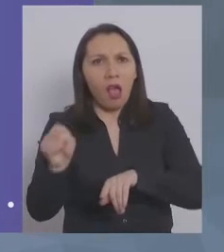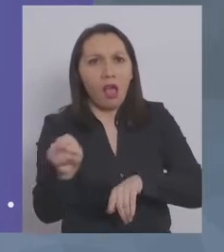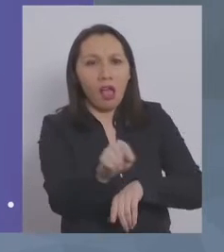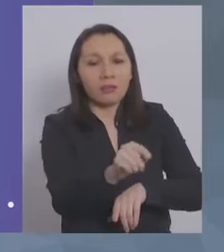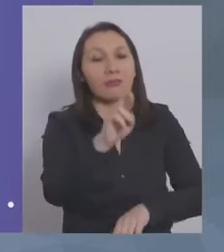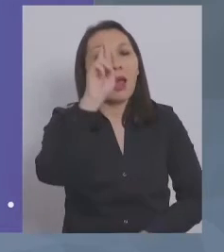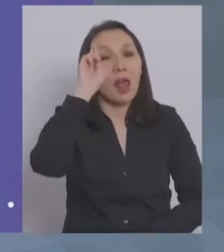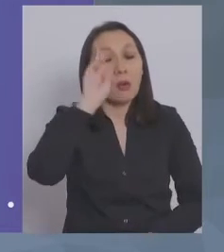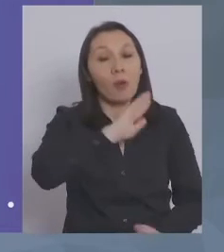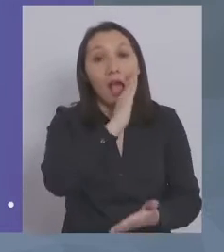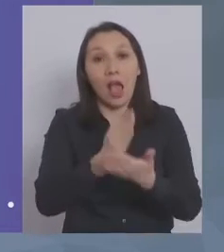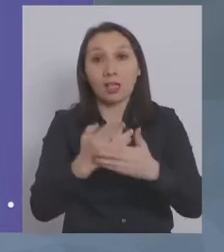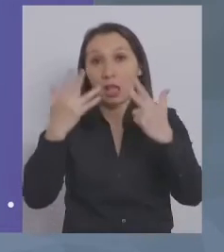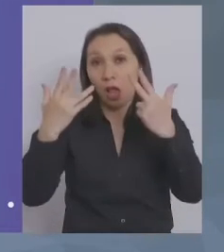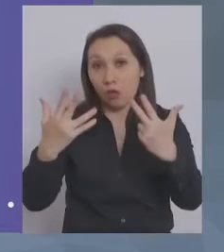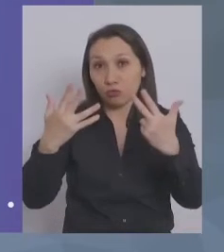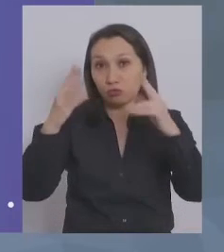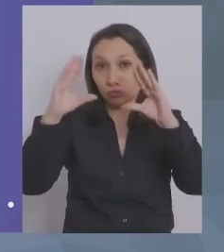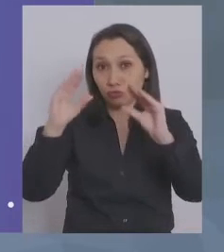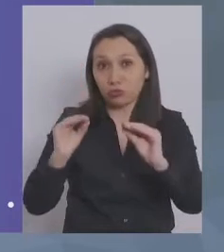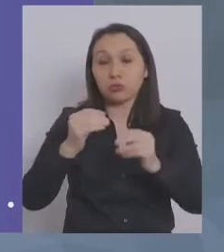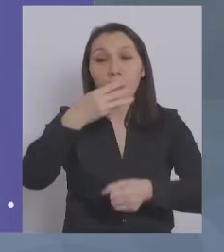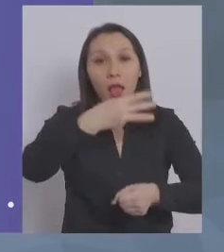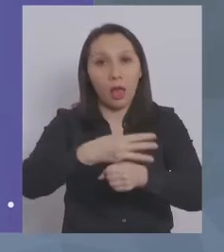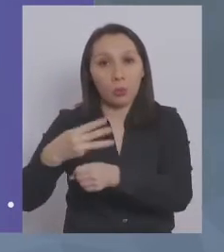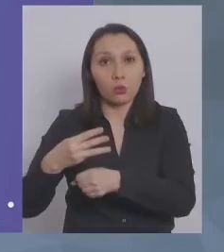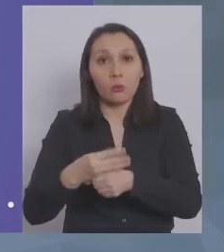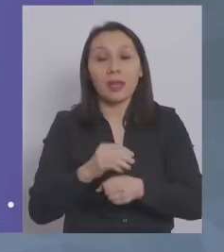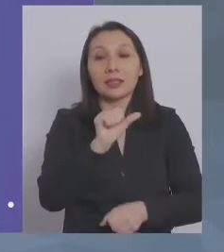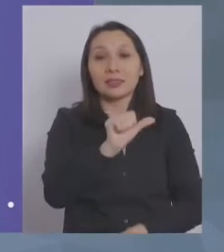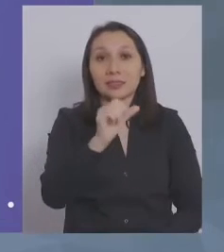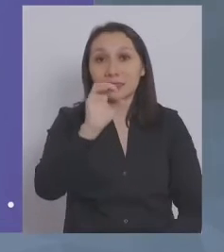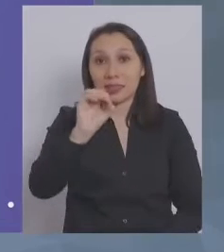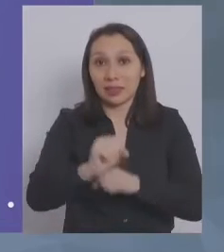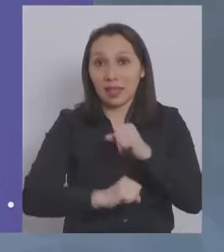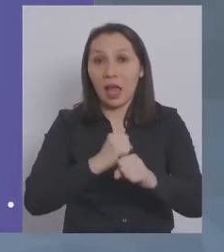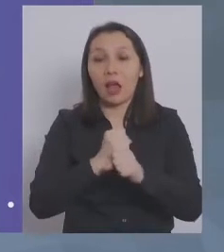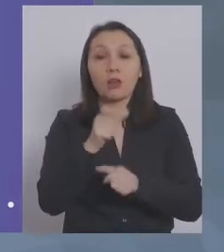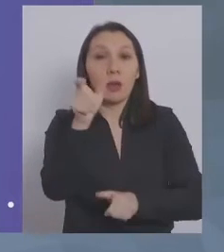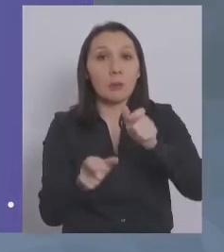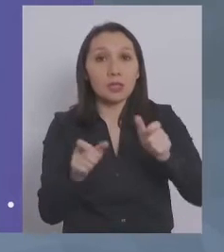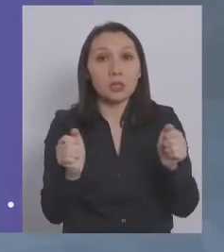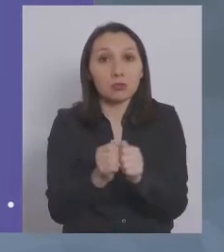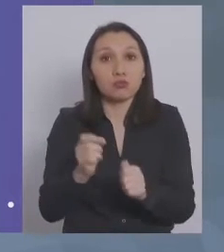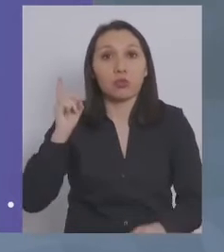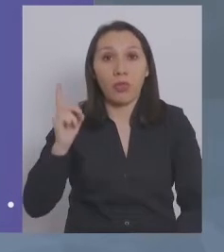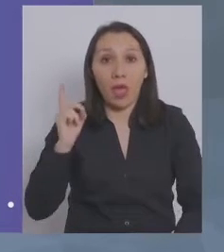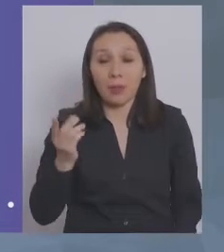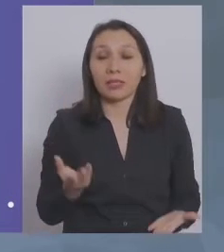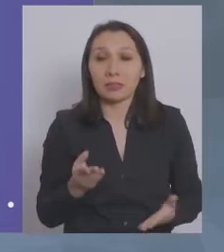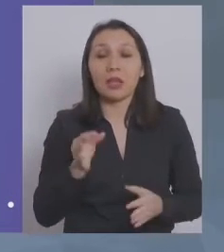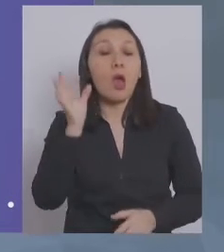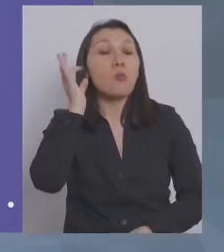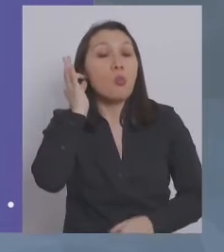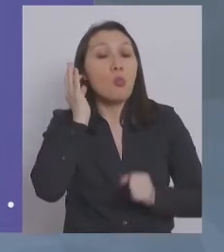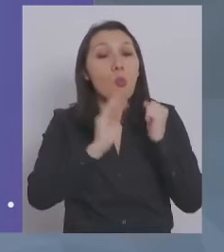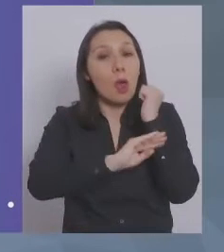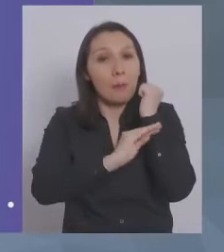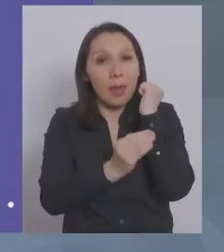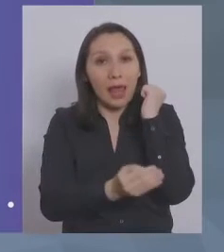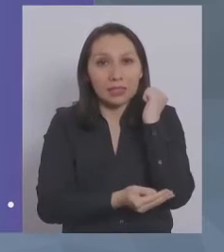recordemos que hasta las 8 de la noche, los adultos mayores de 60 años, las personas con discapacidad y las mujeres